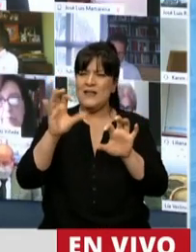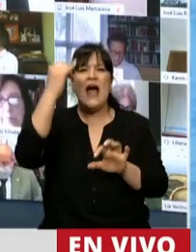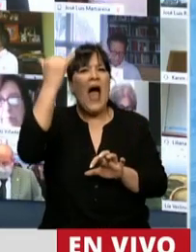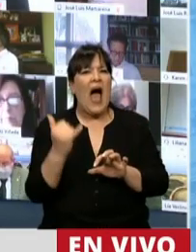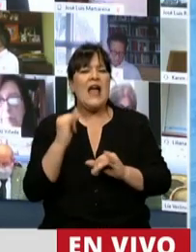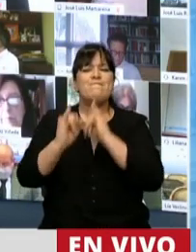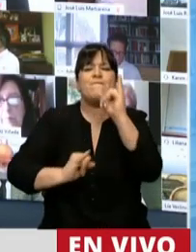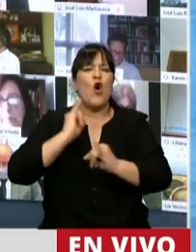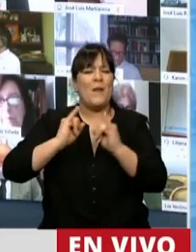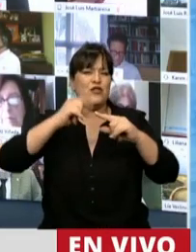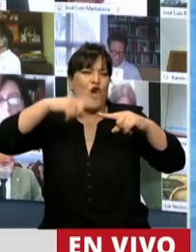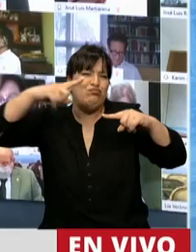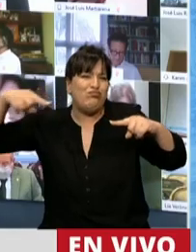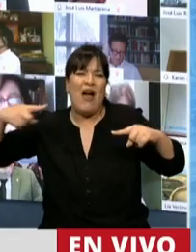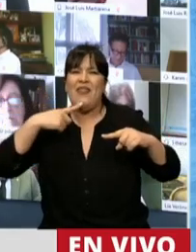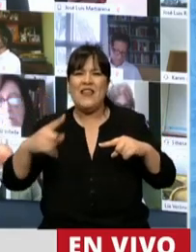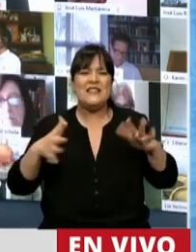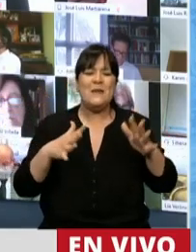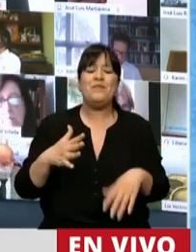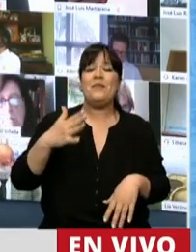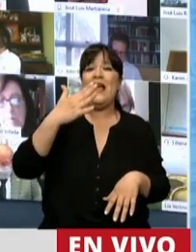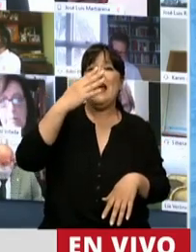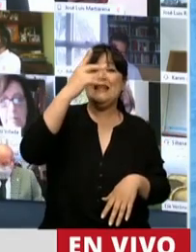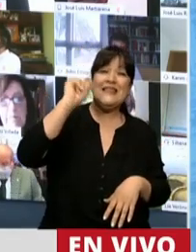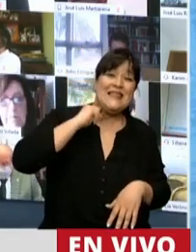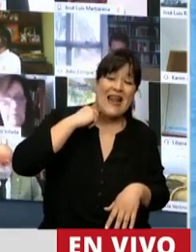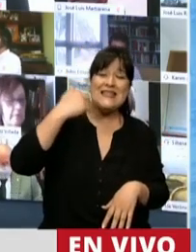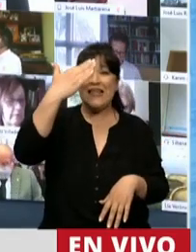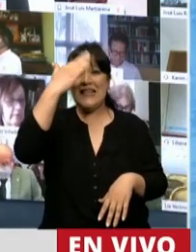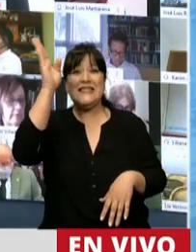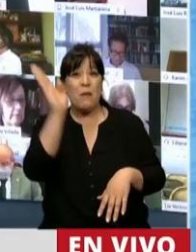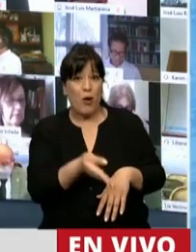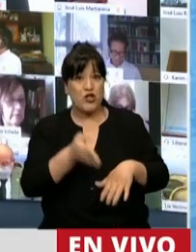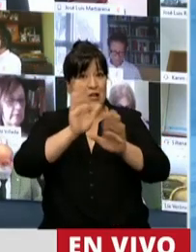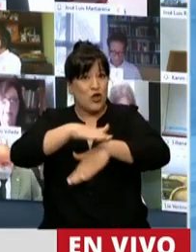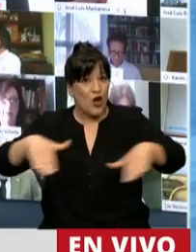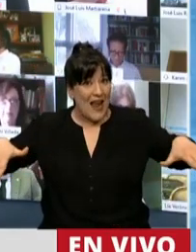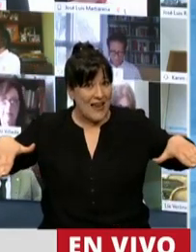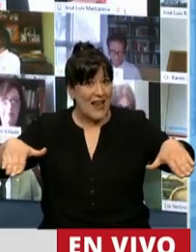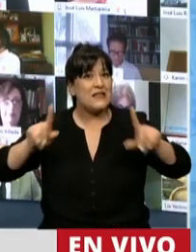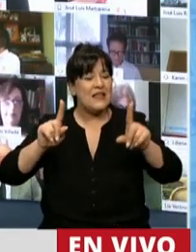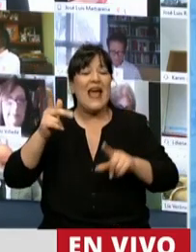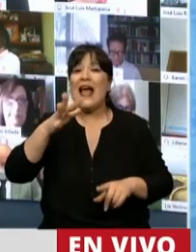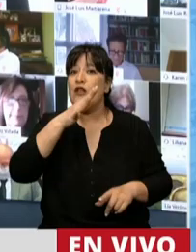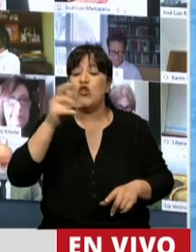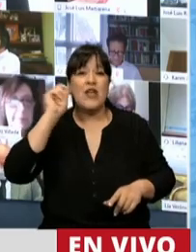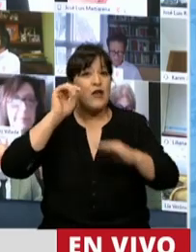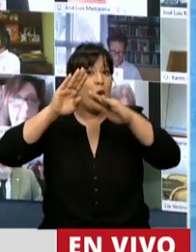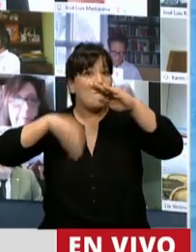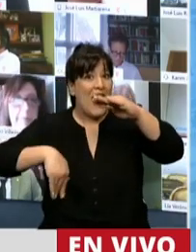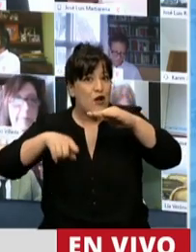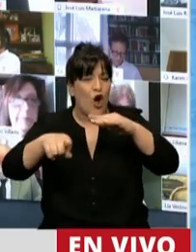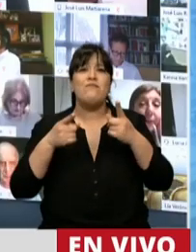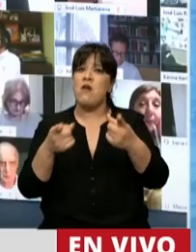a los fonoaudiólogos, sino también reconocer derechos a quienes acceden a la población y a atención de los fonoaudiólogos.